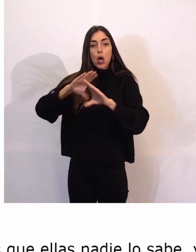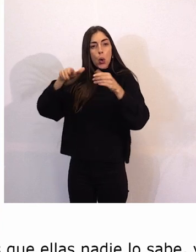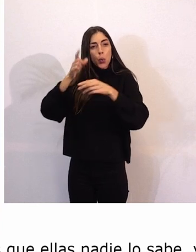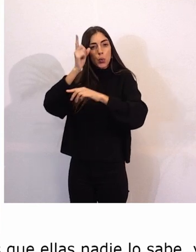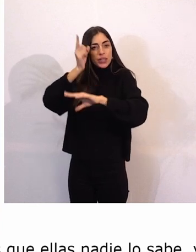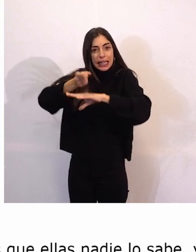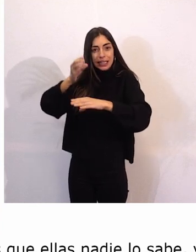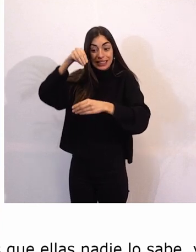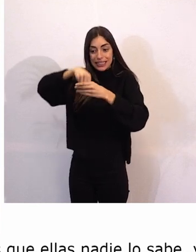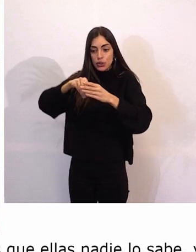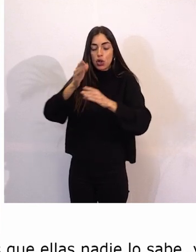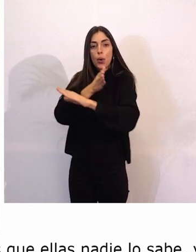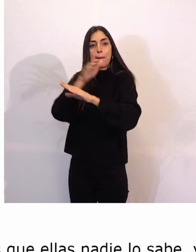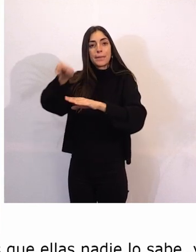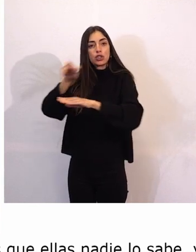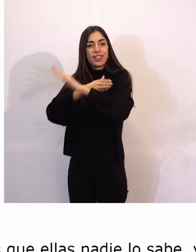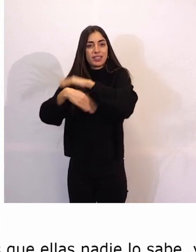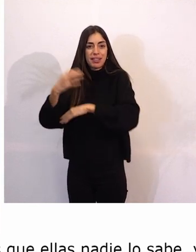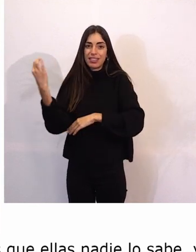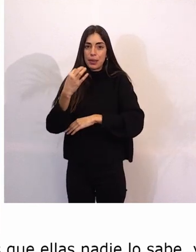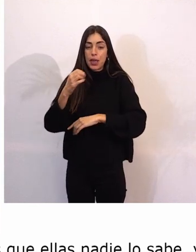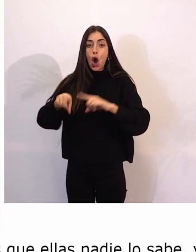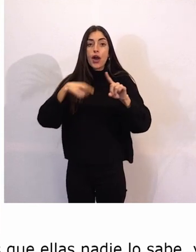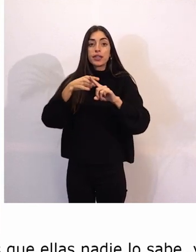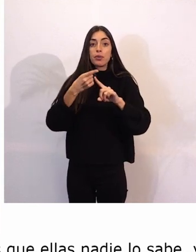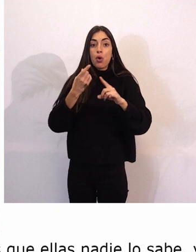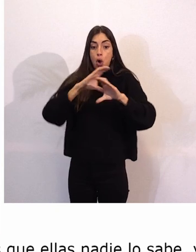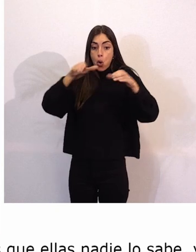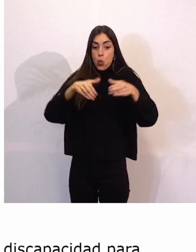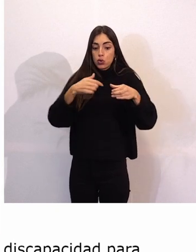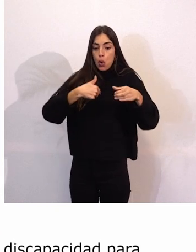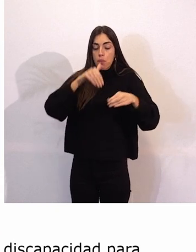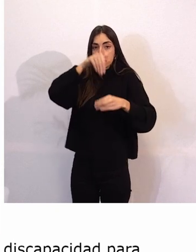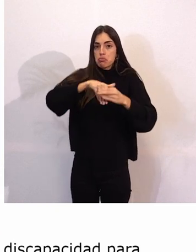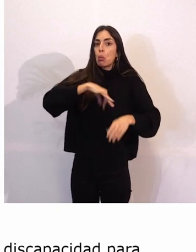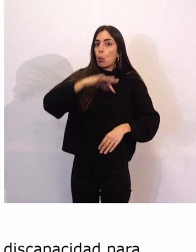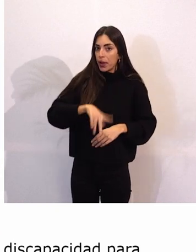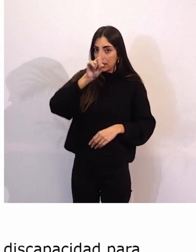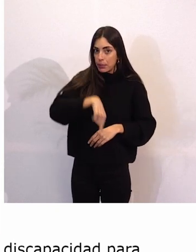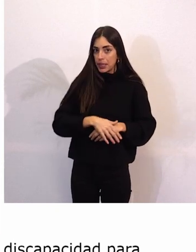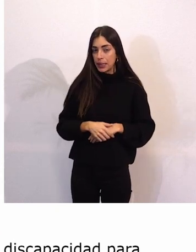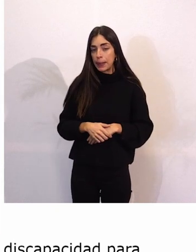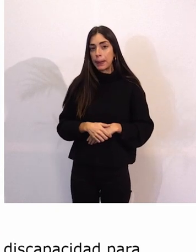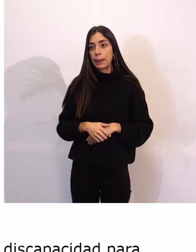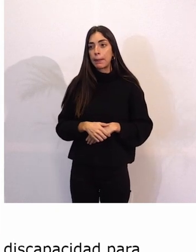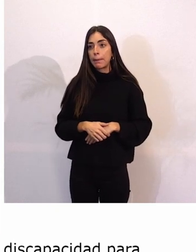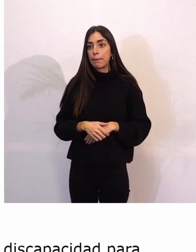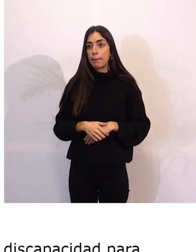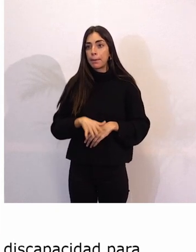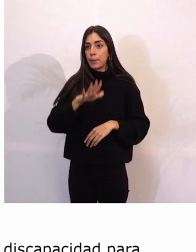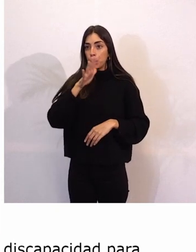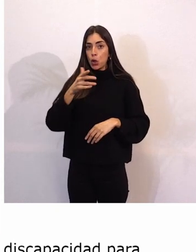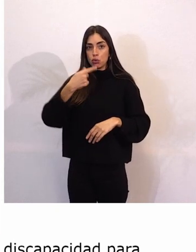para demostrar a la Junta que también tenemos votos. También podemos pensar por nosotros mismos,